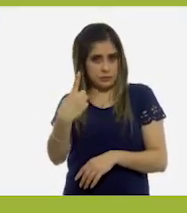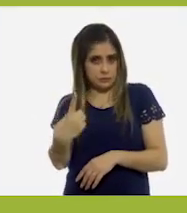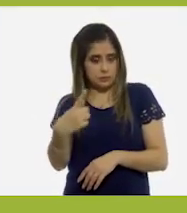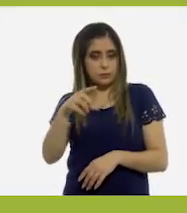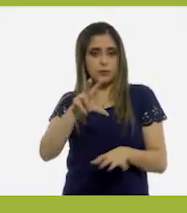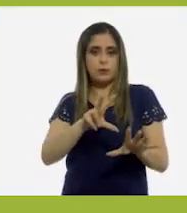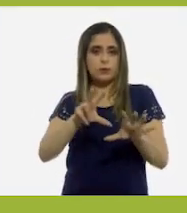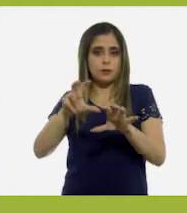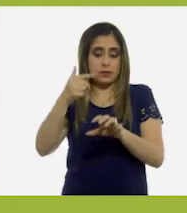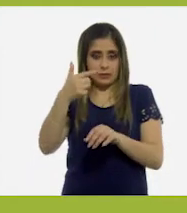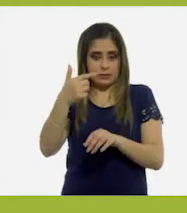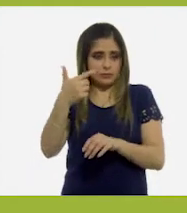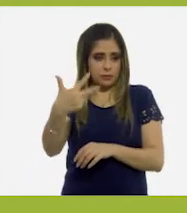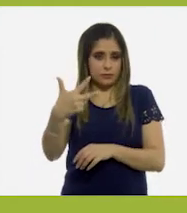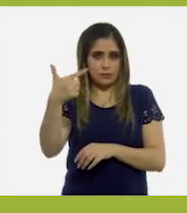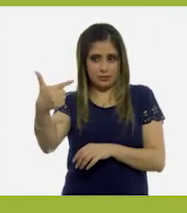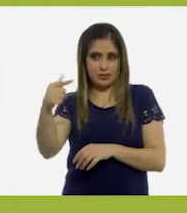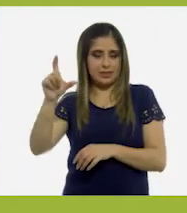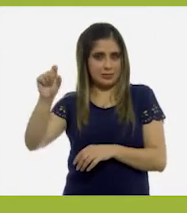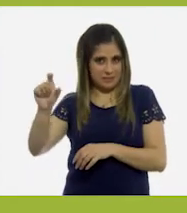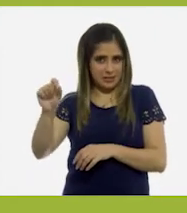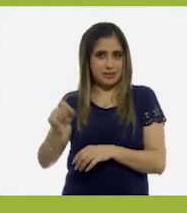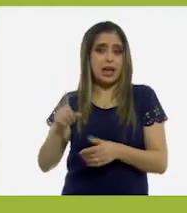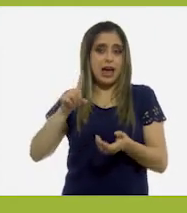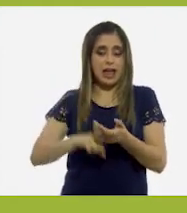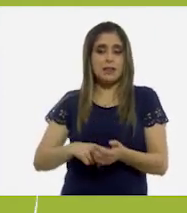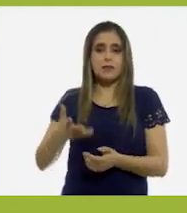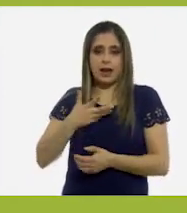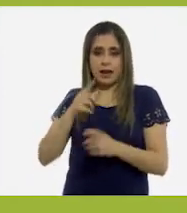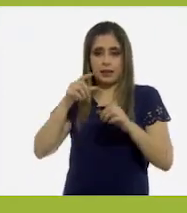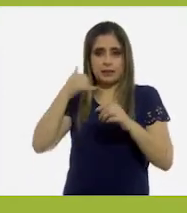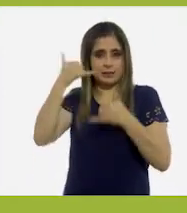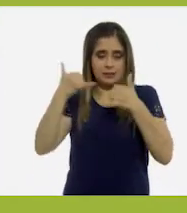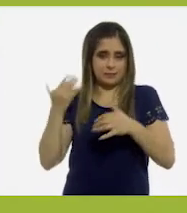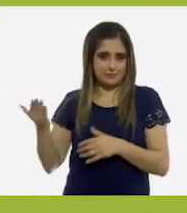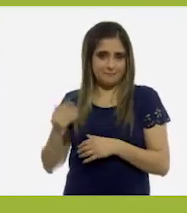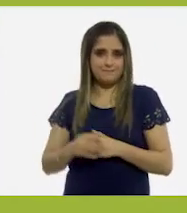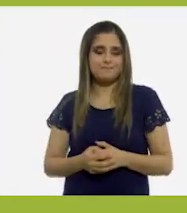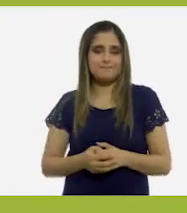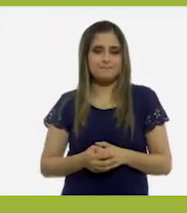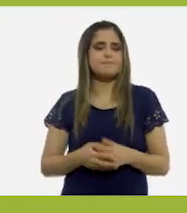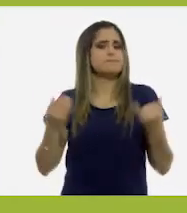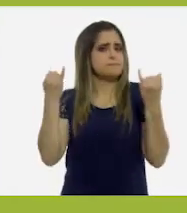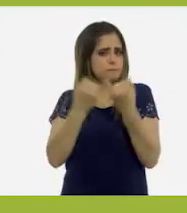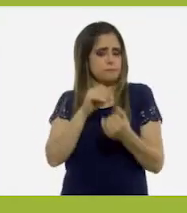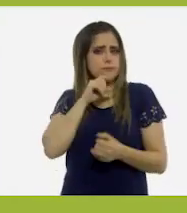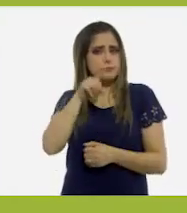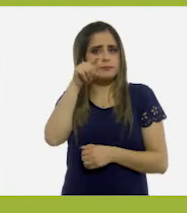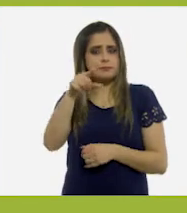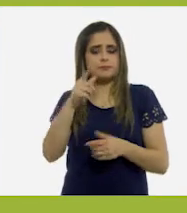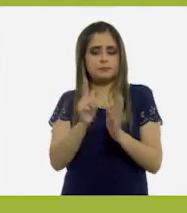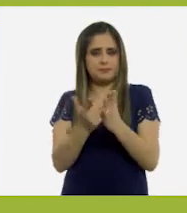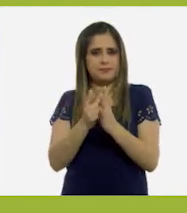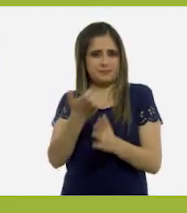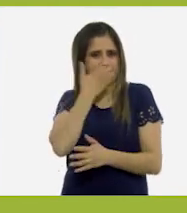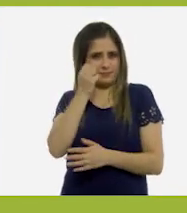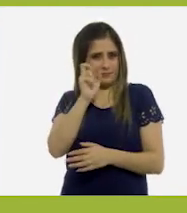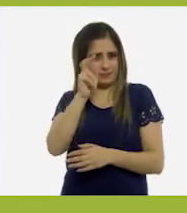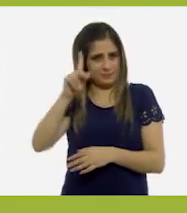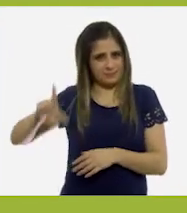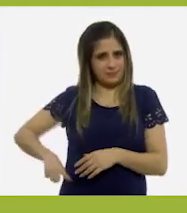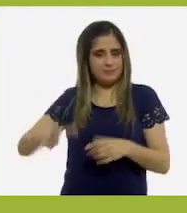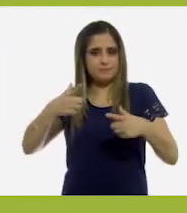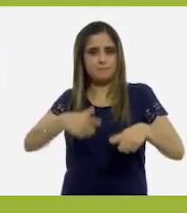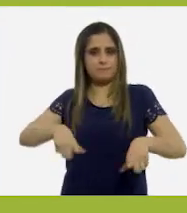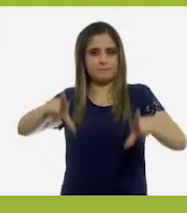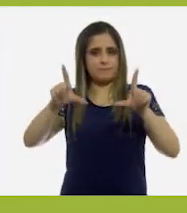87 20 con 30 líneas. También puedes encontrar los libros de texto en